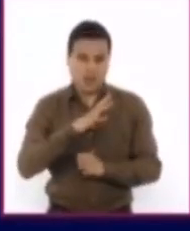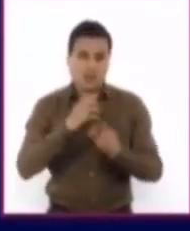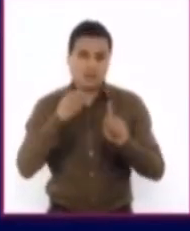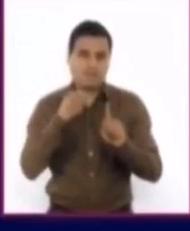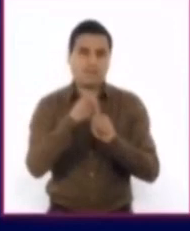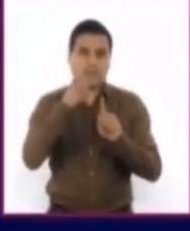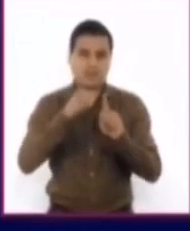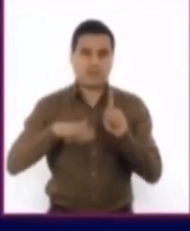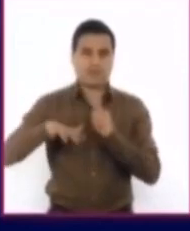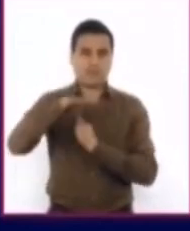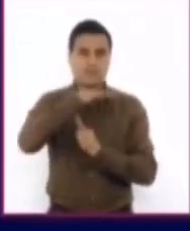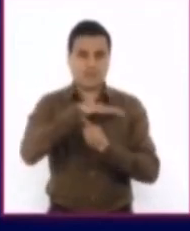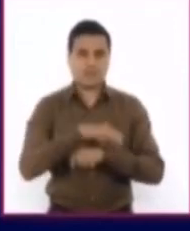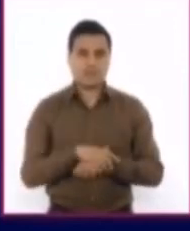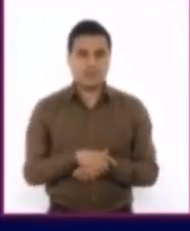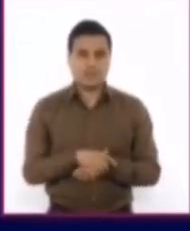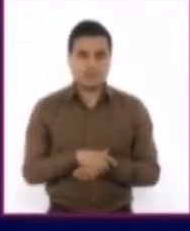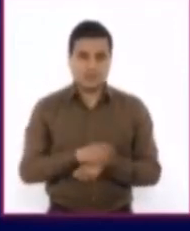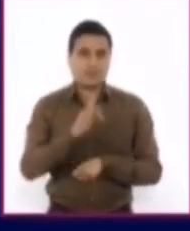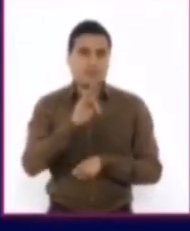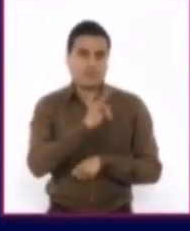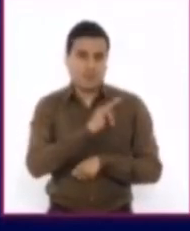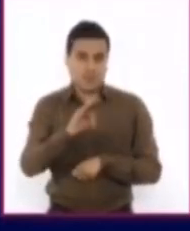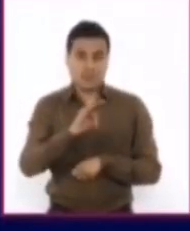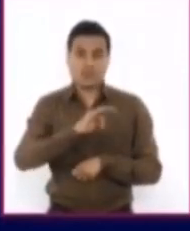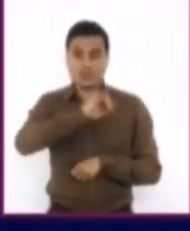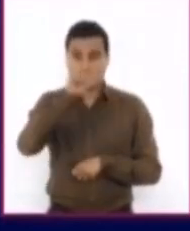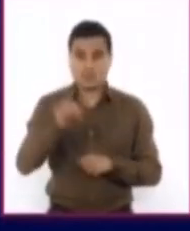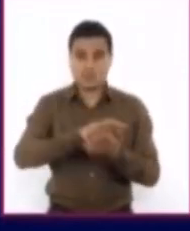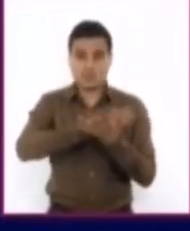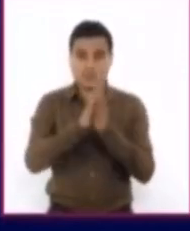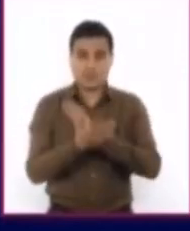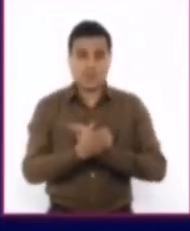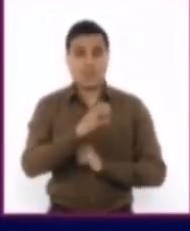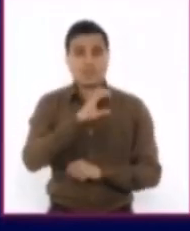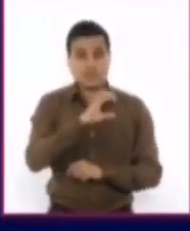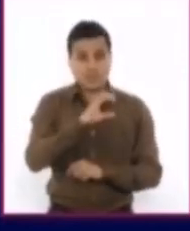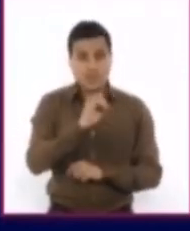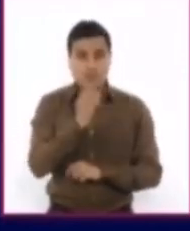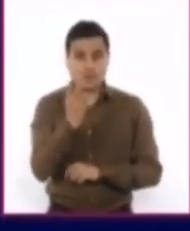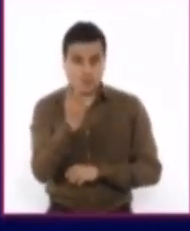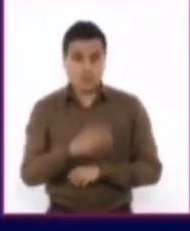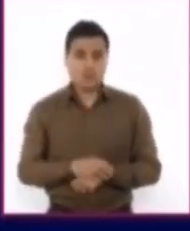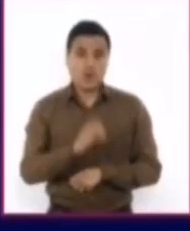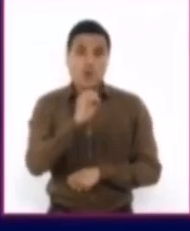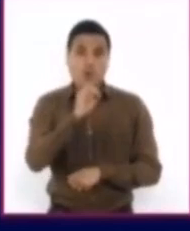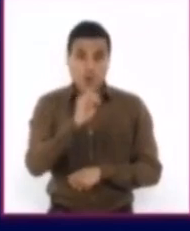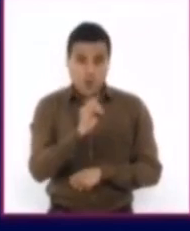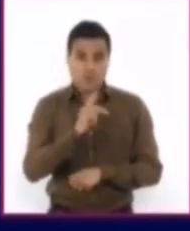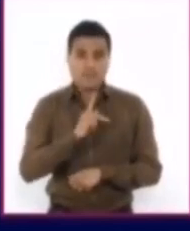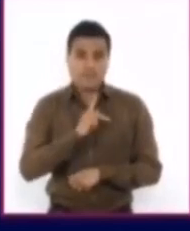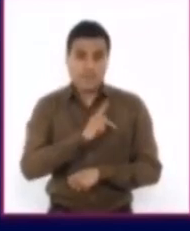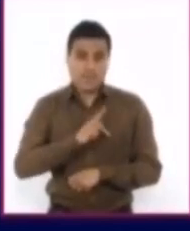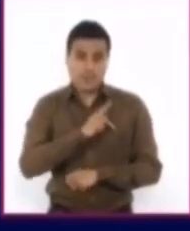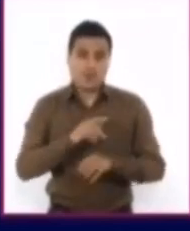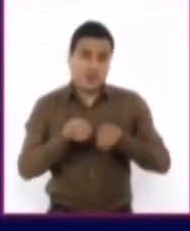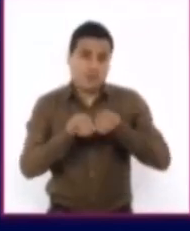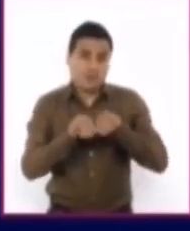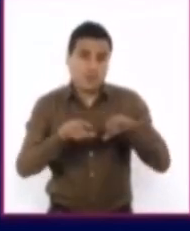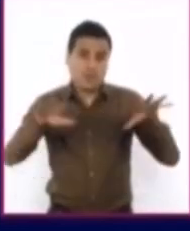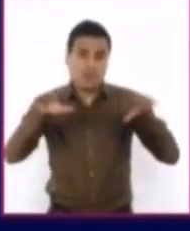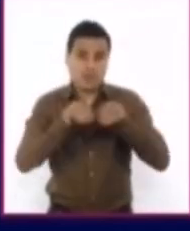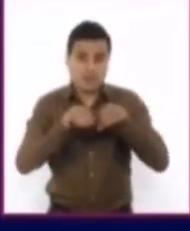medida, ya sea en la forma de dióxido de carbono, residuos radioactivos capaces de contaminar por miles de años,